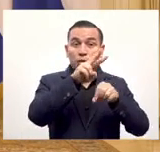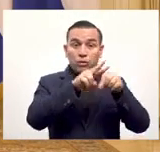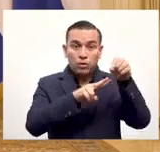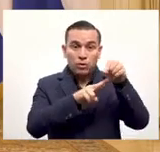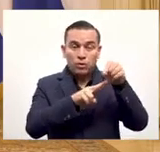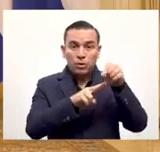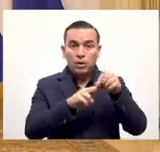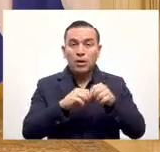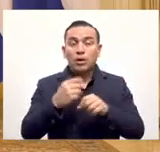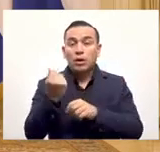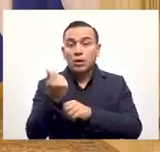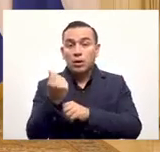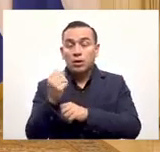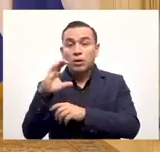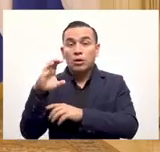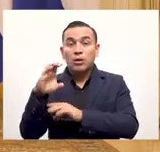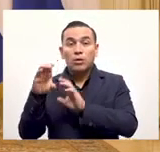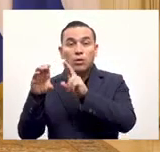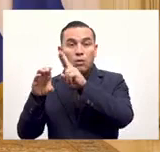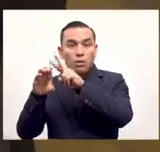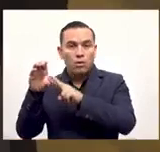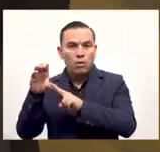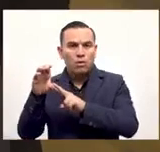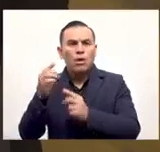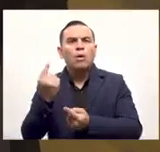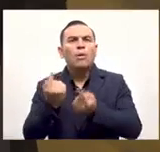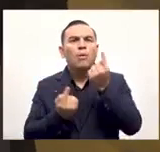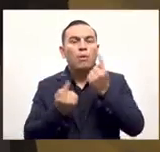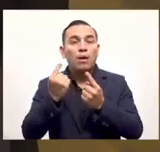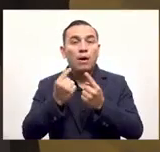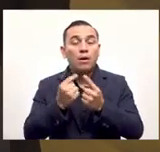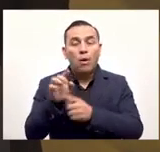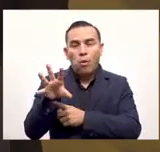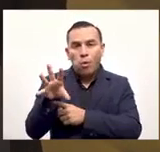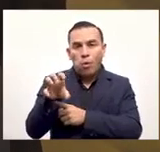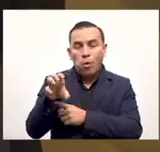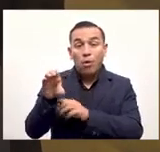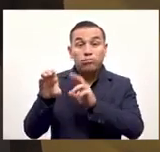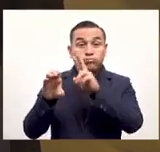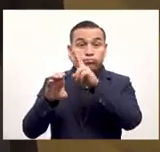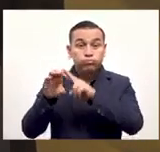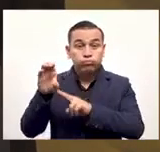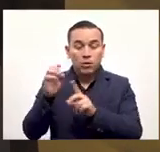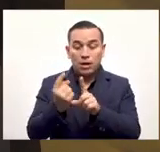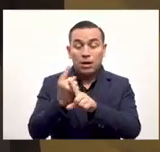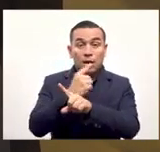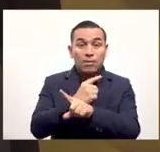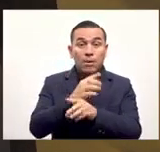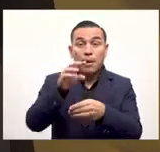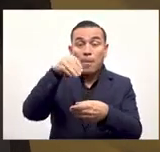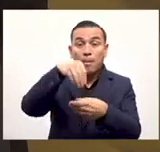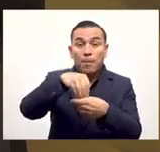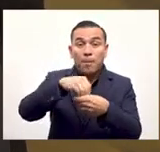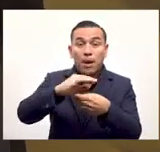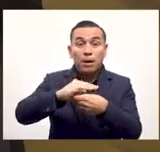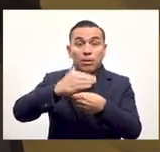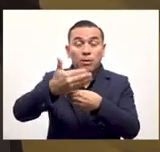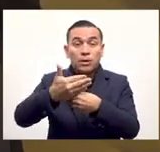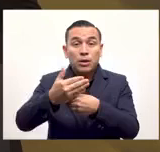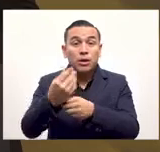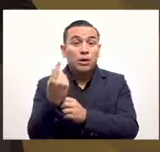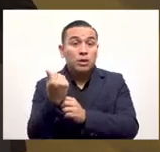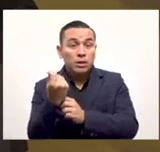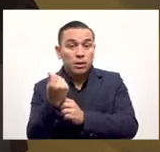a funcionar a la par del colón. Y la verdad, lo que vimos fue que nos quitaron nuestros colones, cambiaron nuestras cuentas en los bancos de